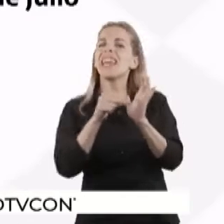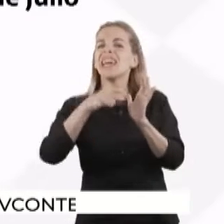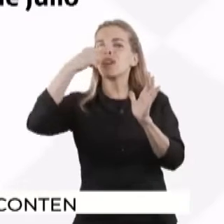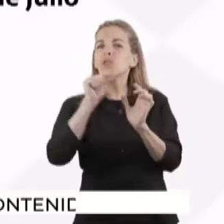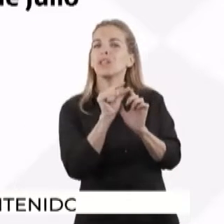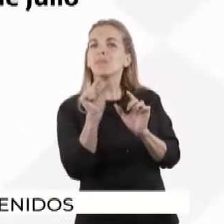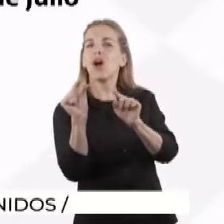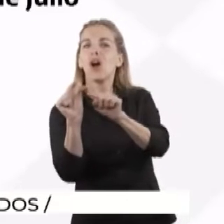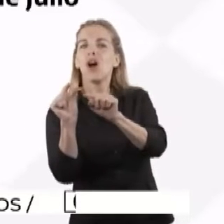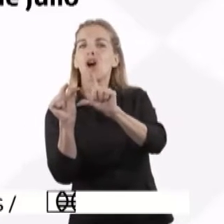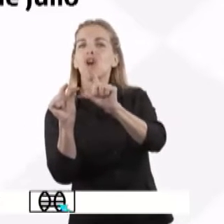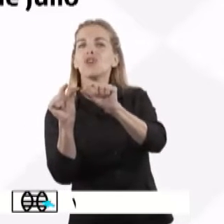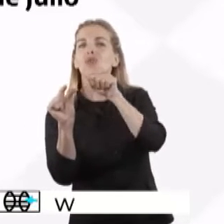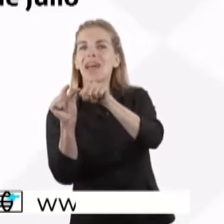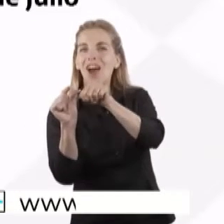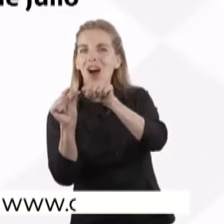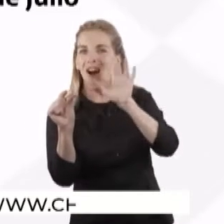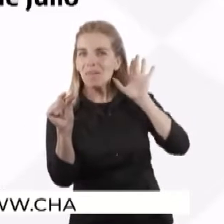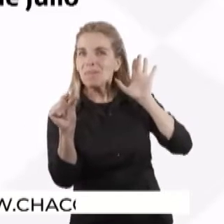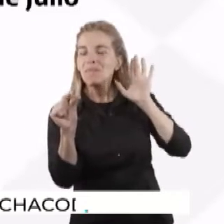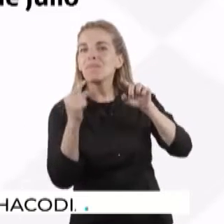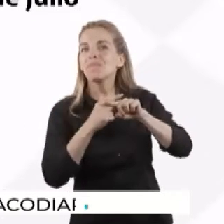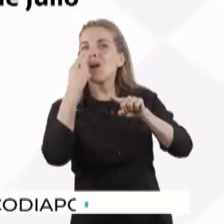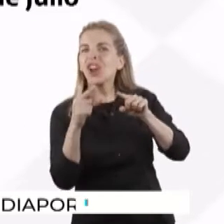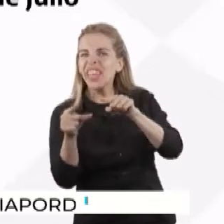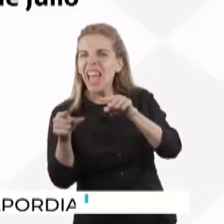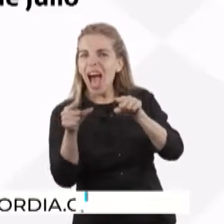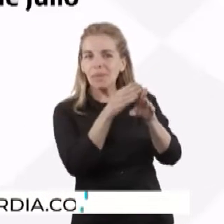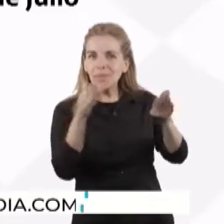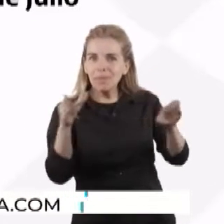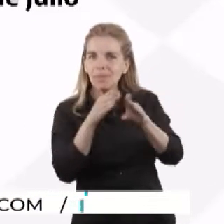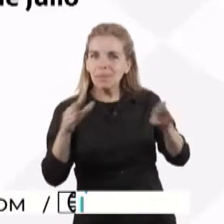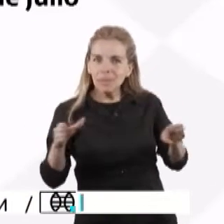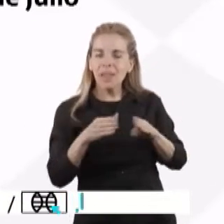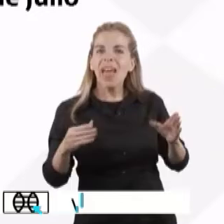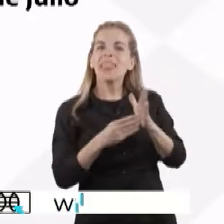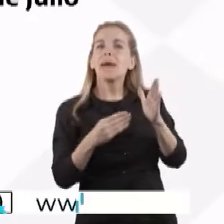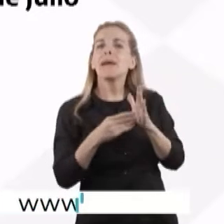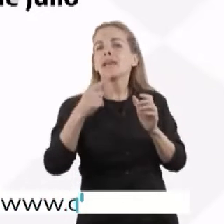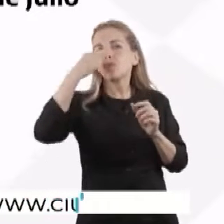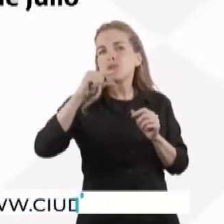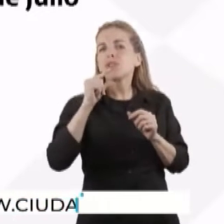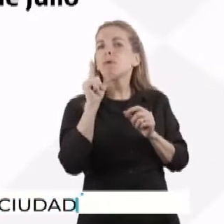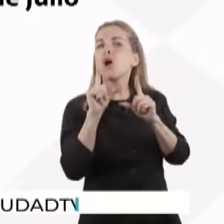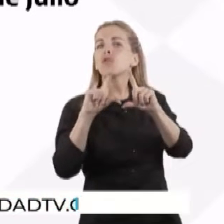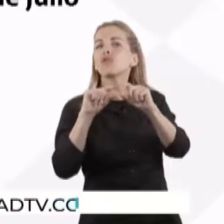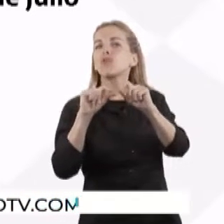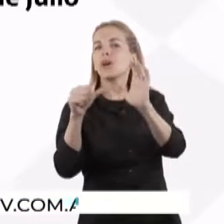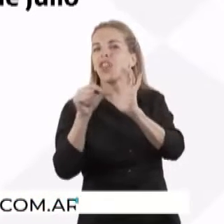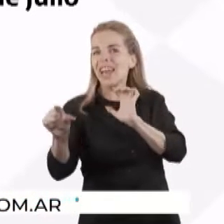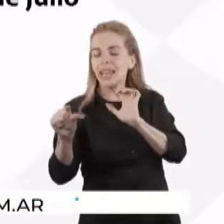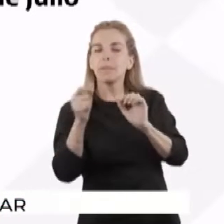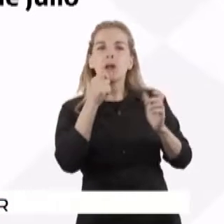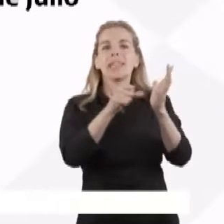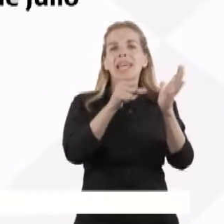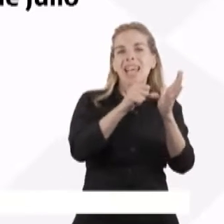y que el sistema pueda dar respuesta adecuada y rápida a cada uno de los que los requiera, los DNI